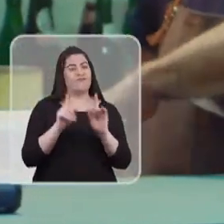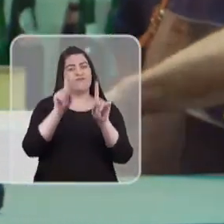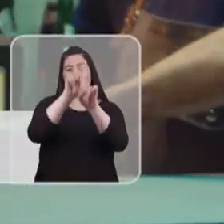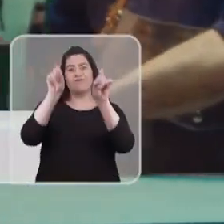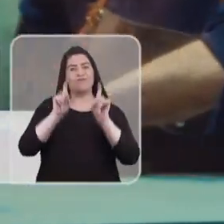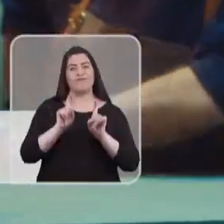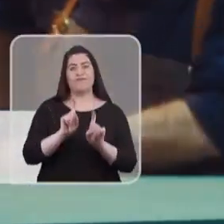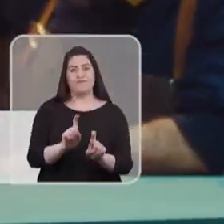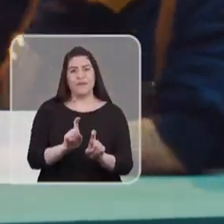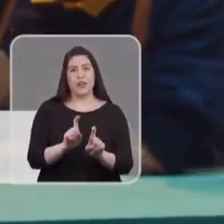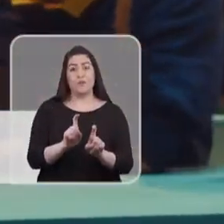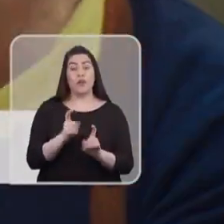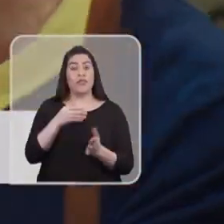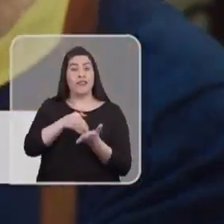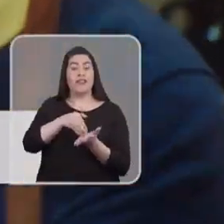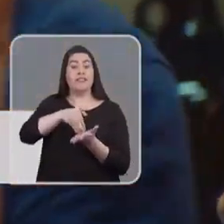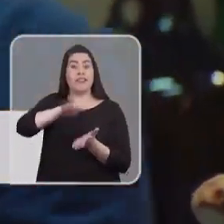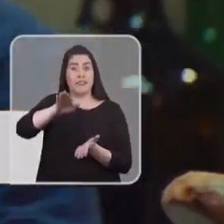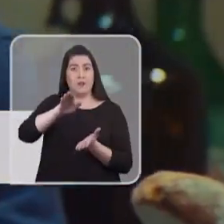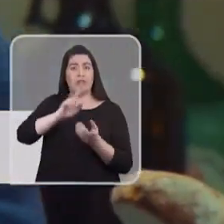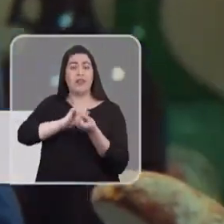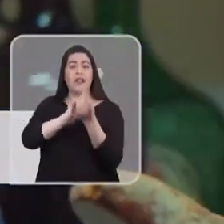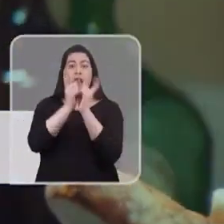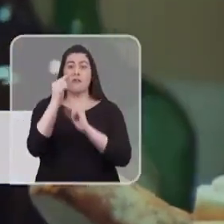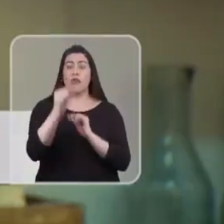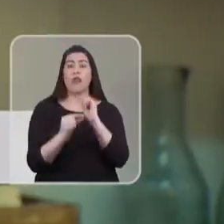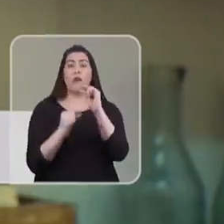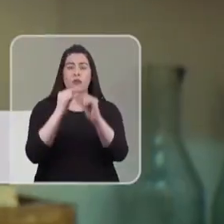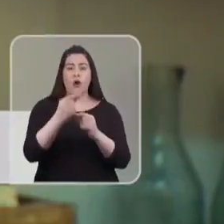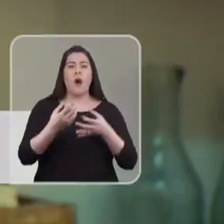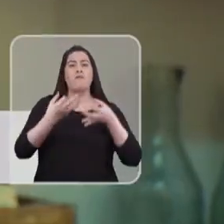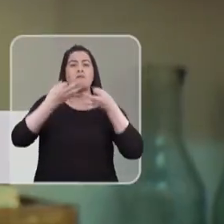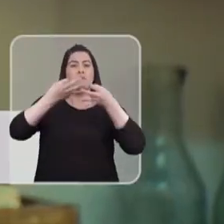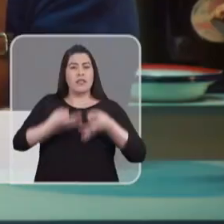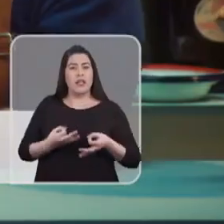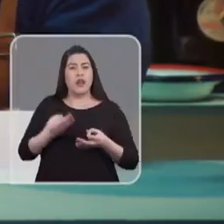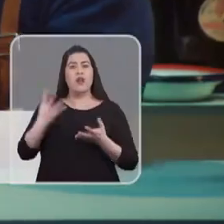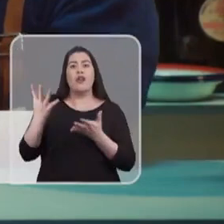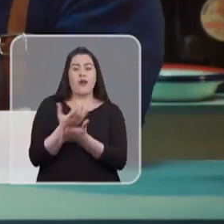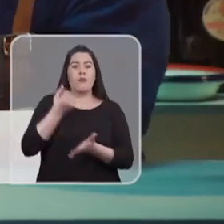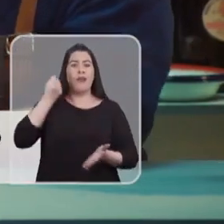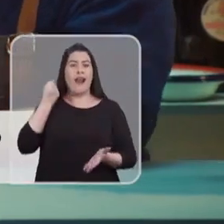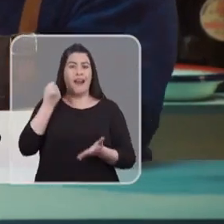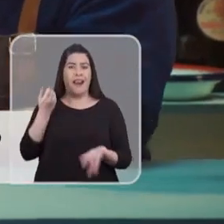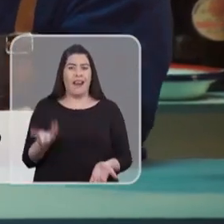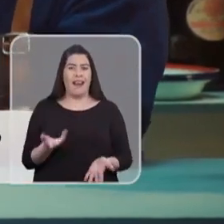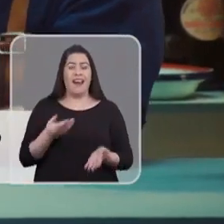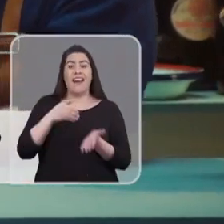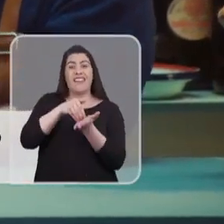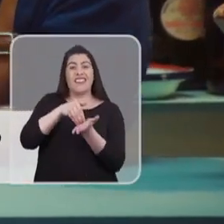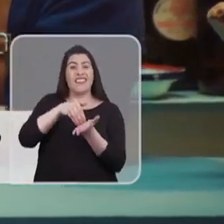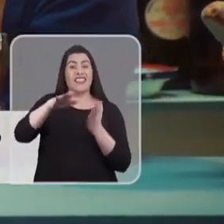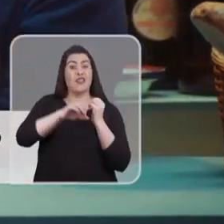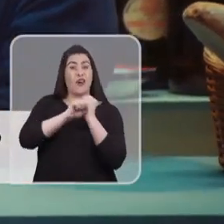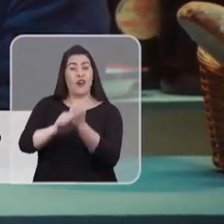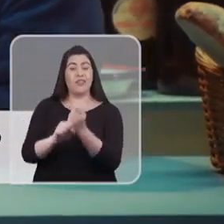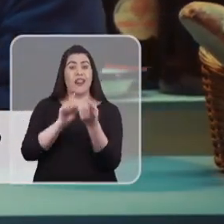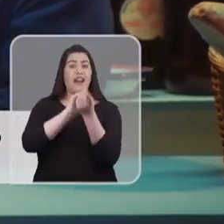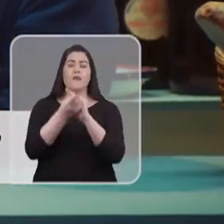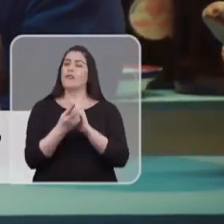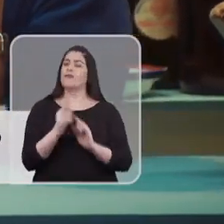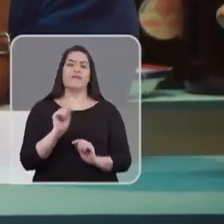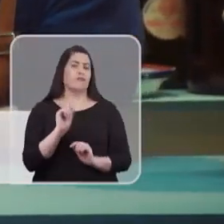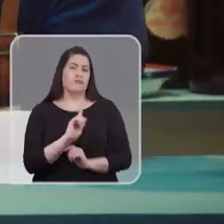es totalmente incierta. Pero si rechazamos y hacemos cambios graduales, es más seguro volver a recuperarla. Rechazar no es oponerse a los cambios,